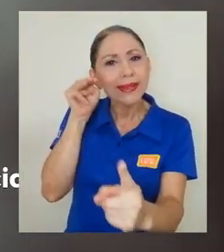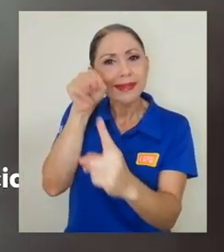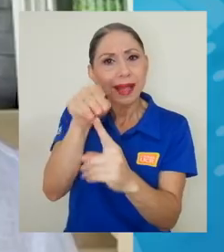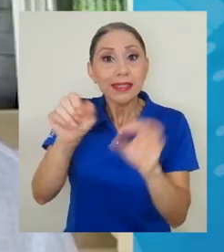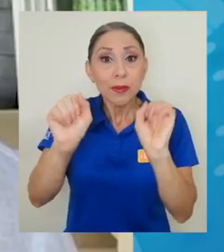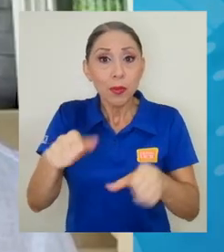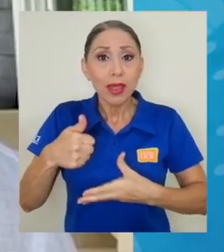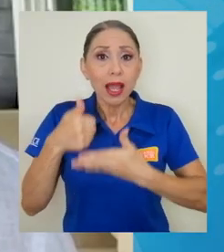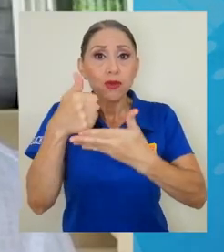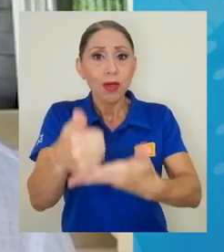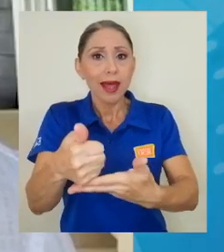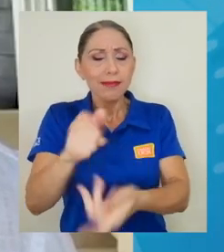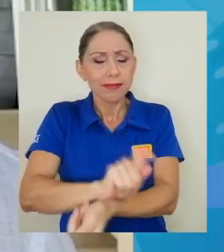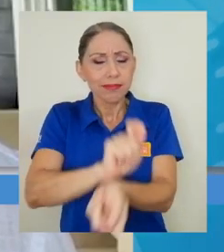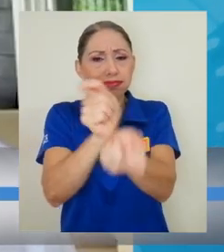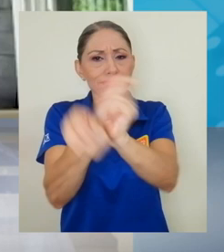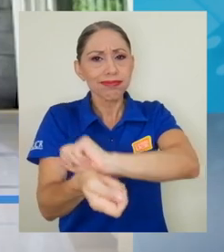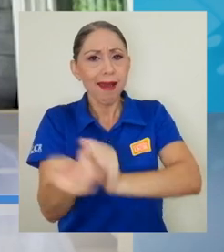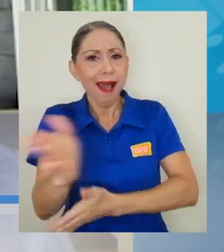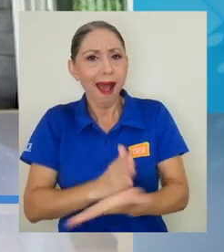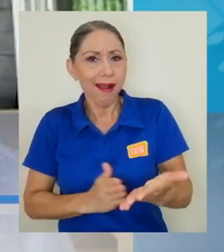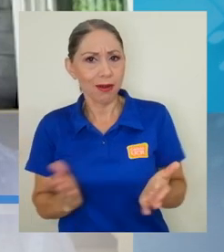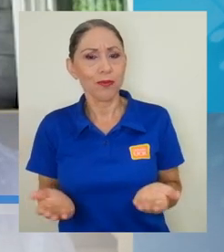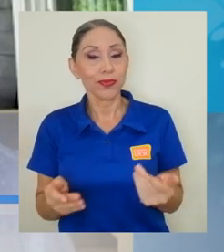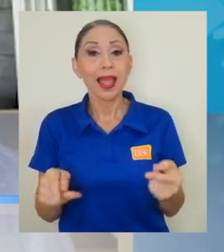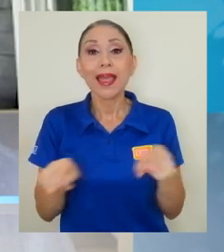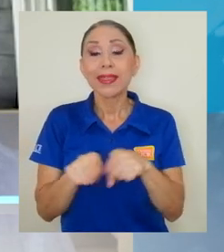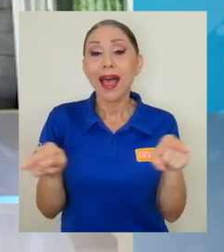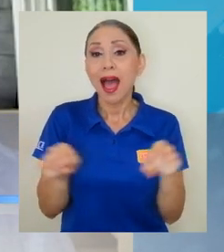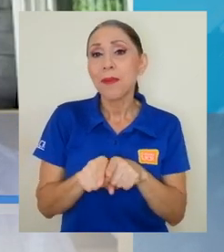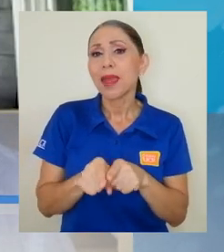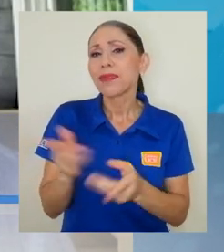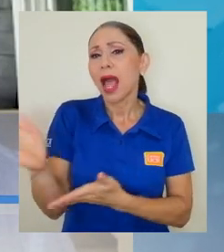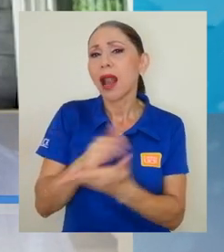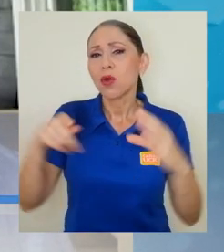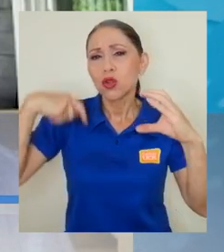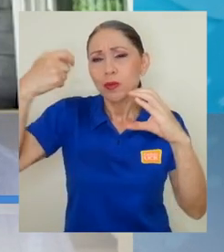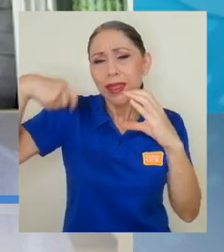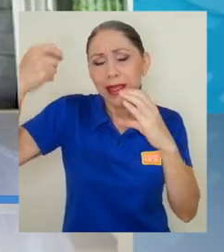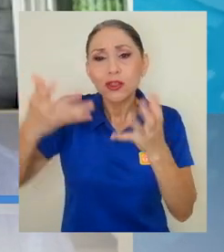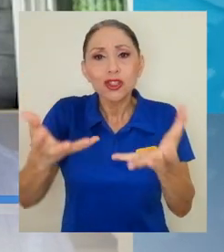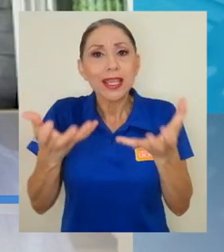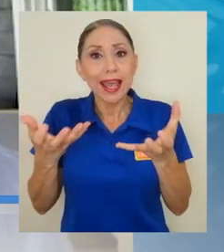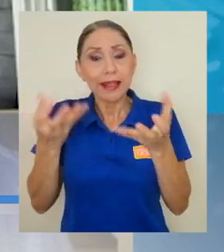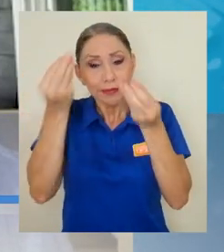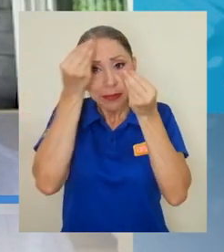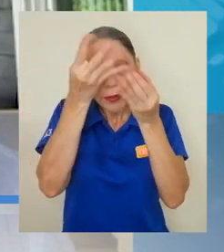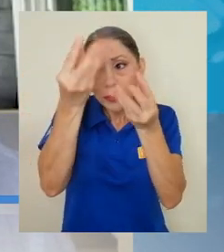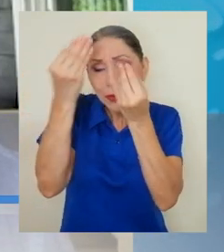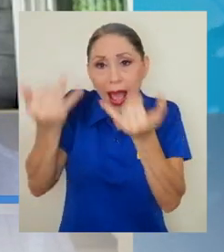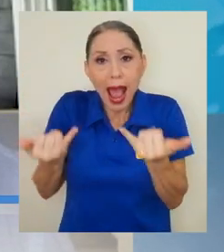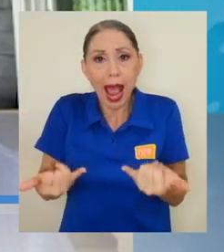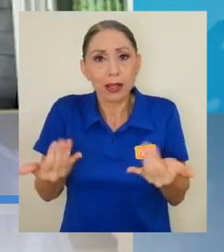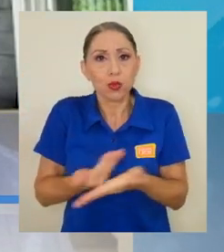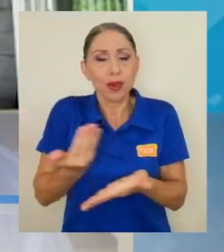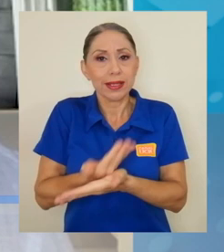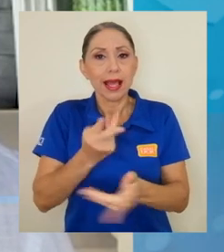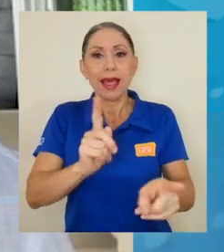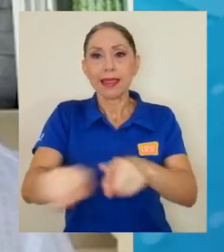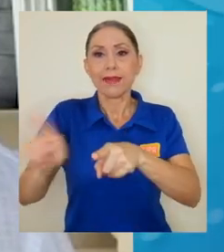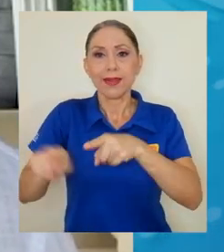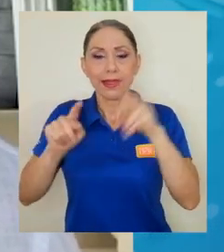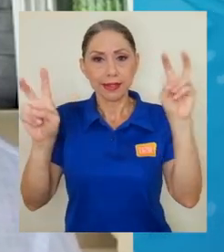algo. Especialmente también algunos pretenden brindar conocimiento actualizado sobre diferentes